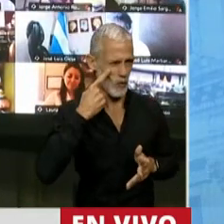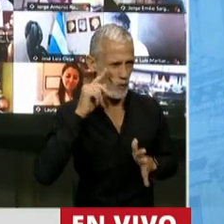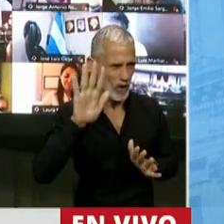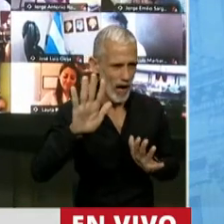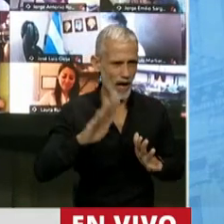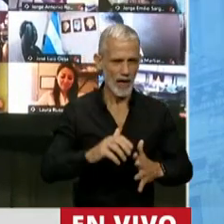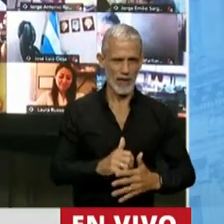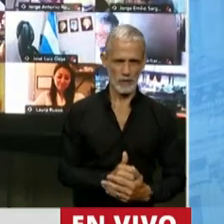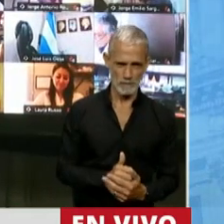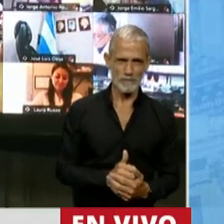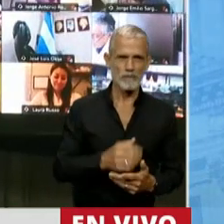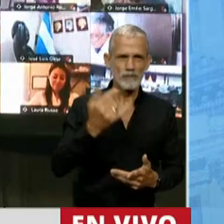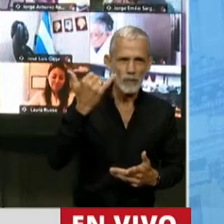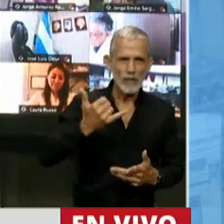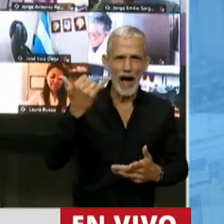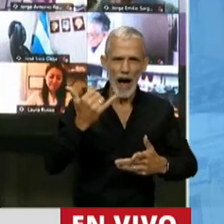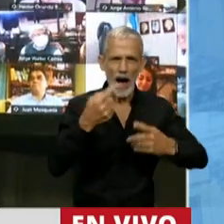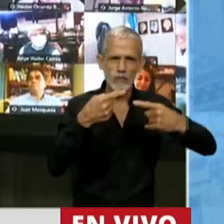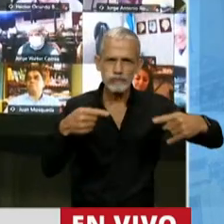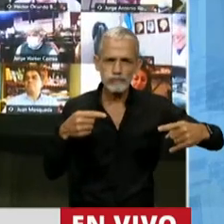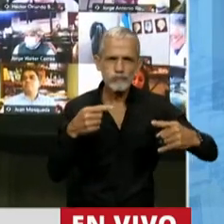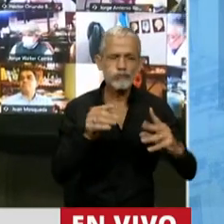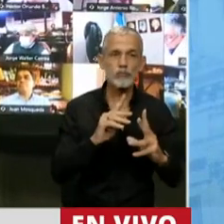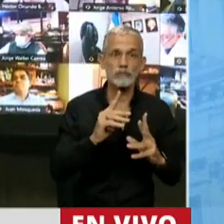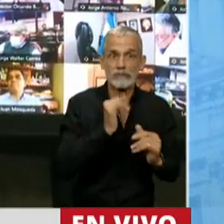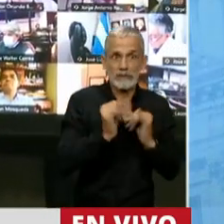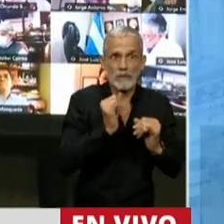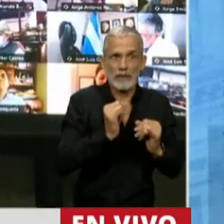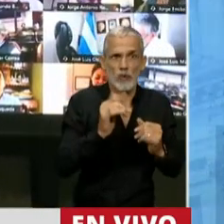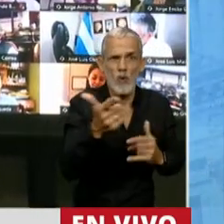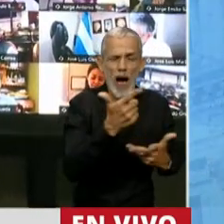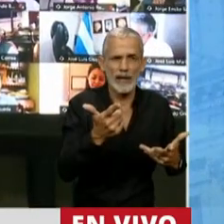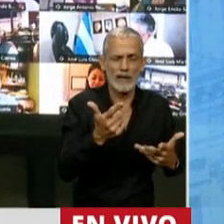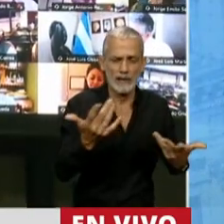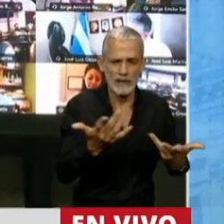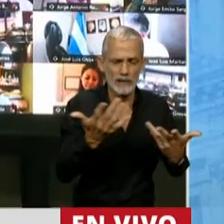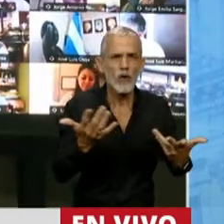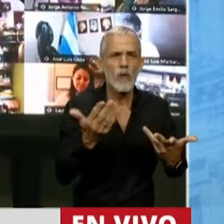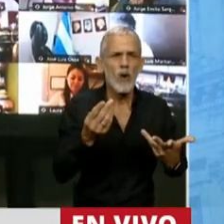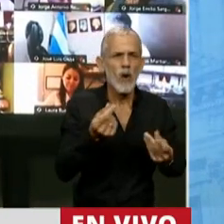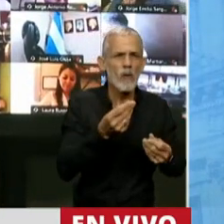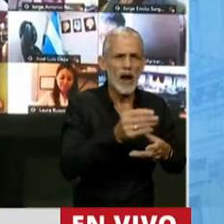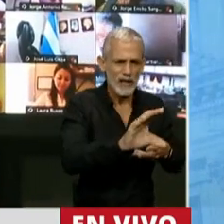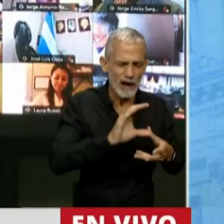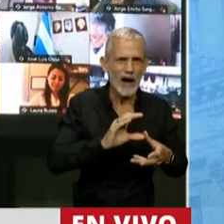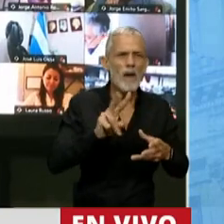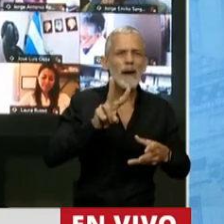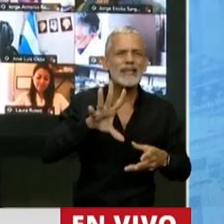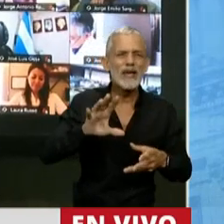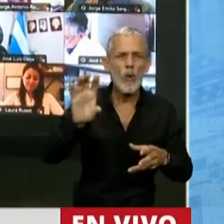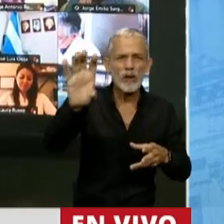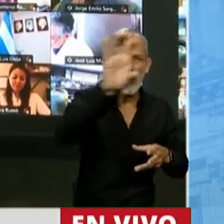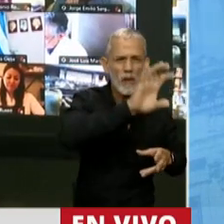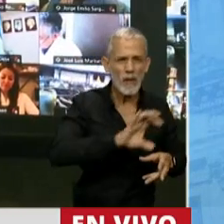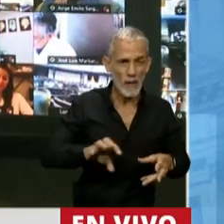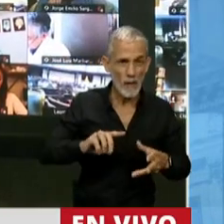Yo no entiendo, hay cosas que realmente son inexplicables. Le quitan recursos a uno de los 24 distritos